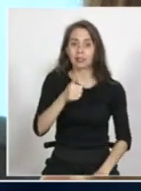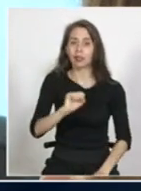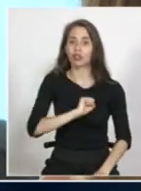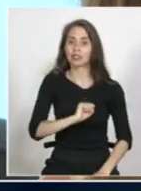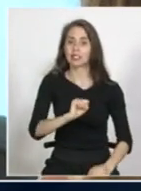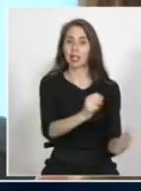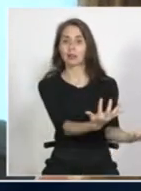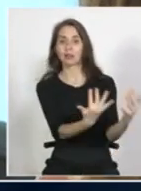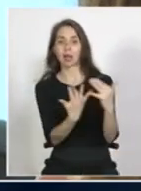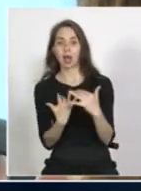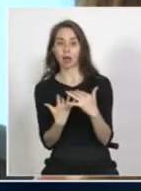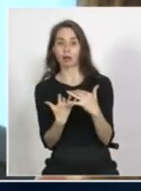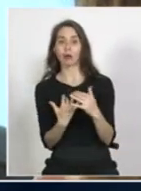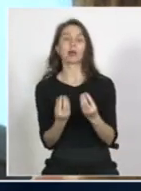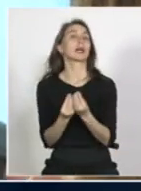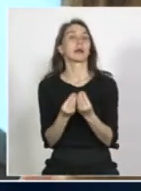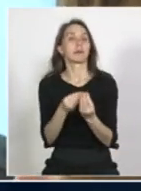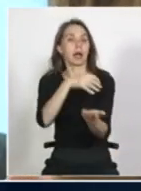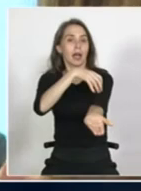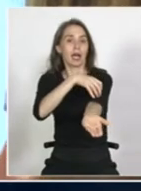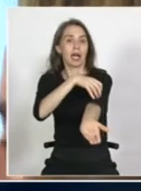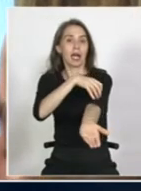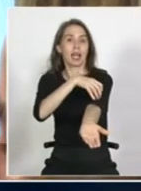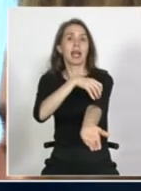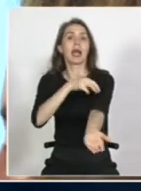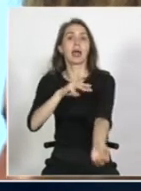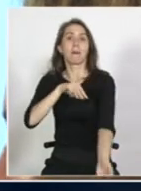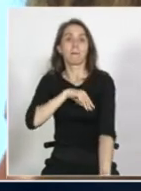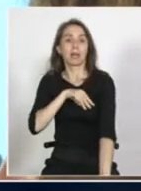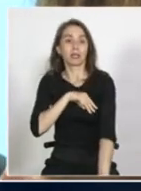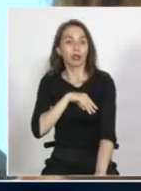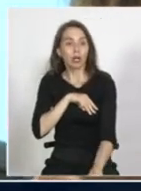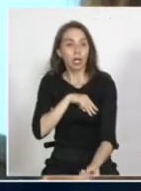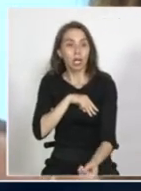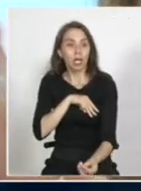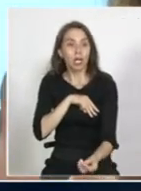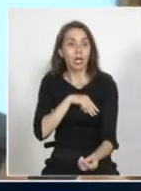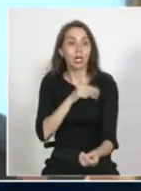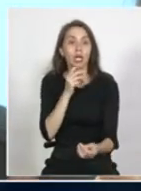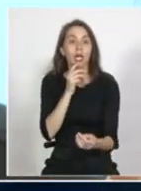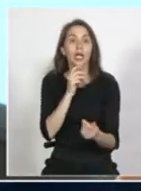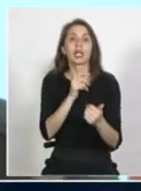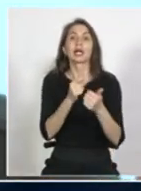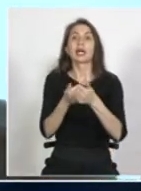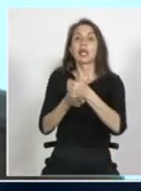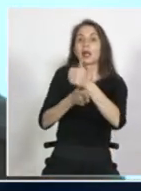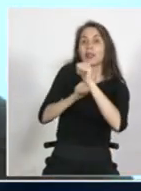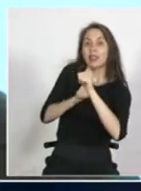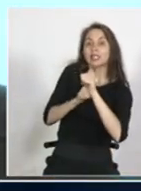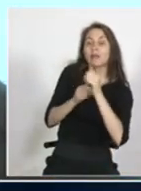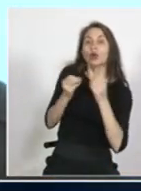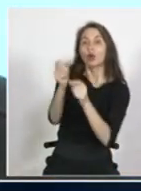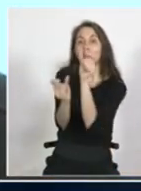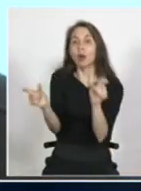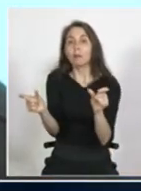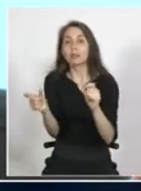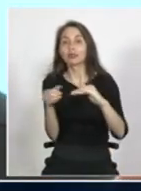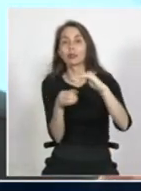porque lo que está pasando en la región metropolitana es que está hay un desafío en torno de la instrucción laboral